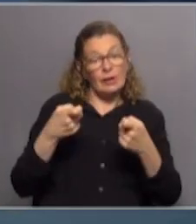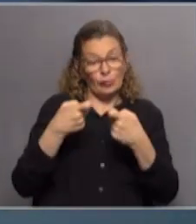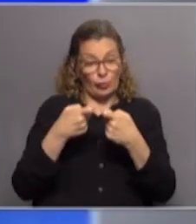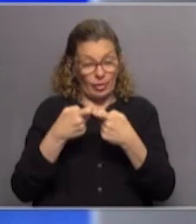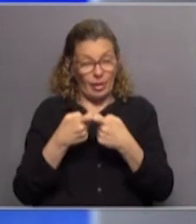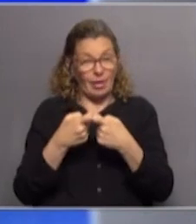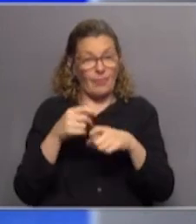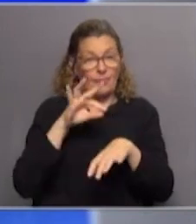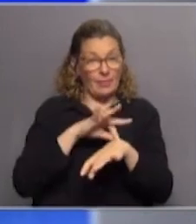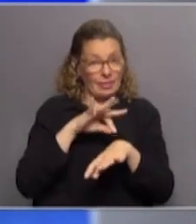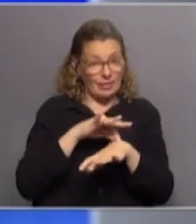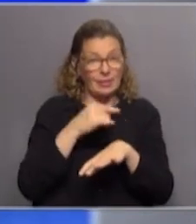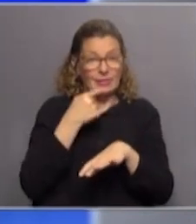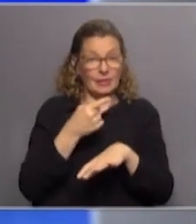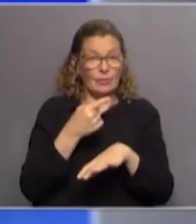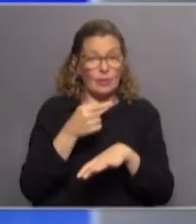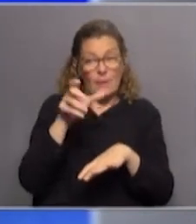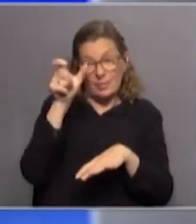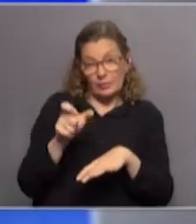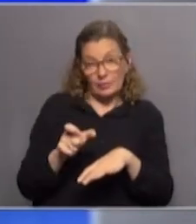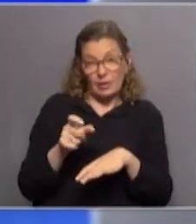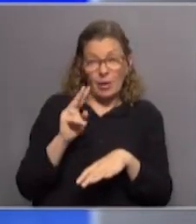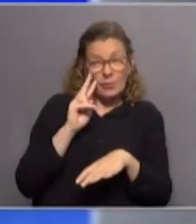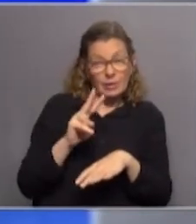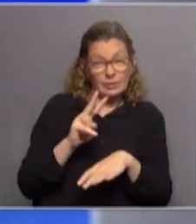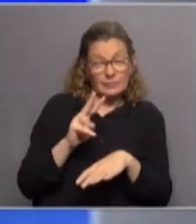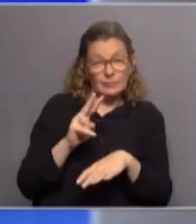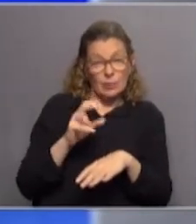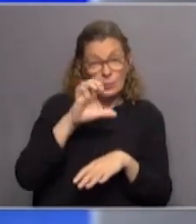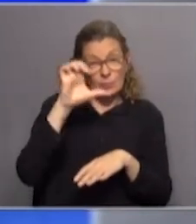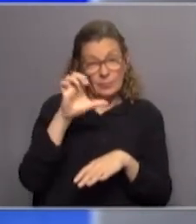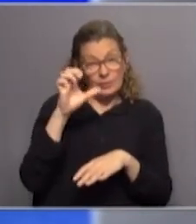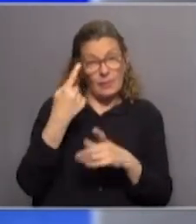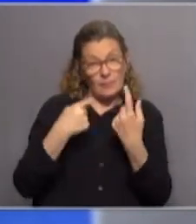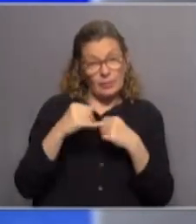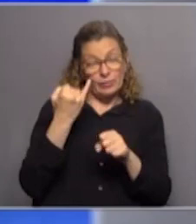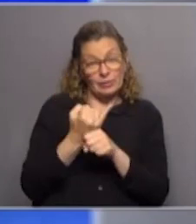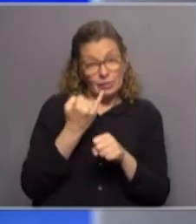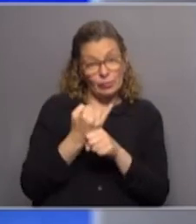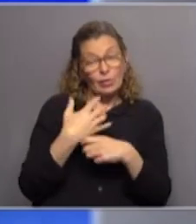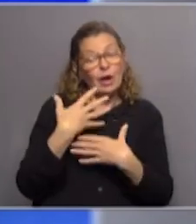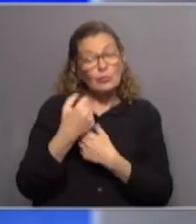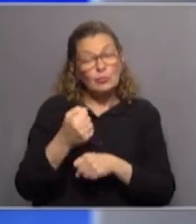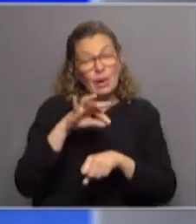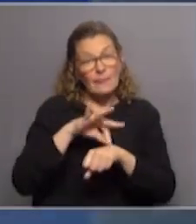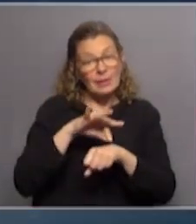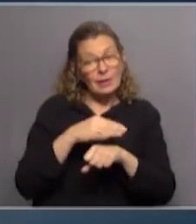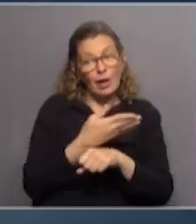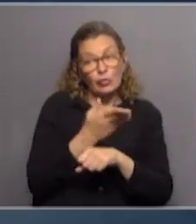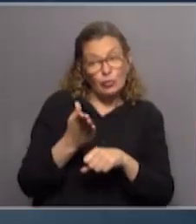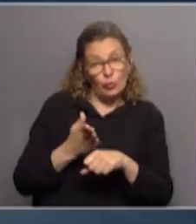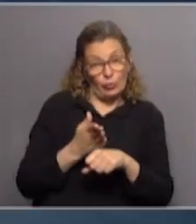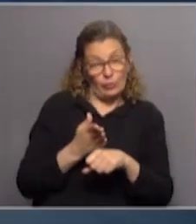quiero decir la población ve a las motoristas como empresa sin embargo son instituciones de asistencia médica colectiva